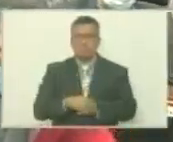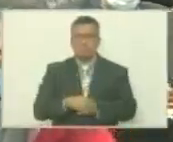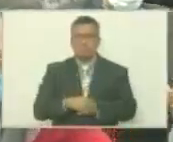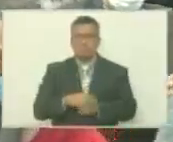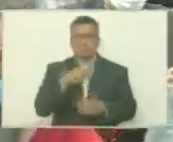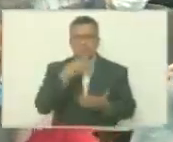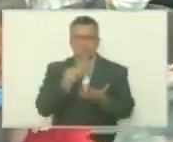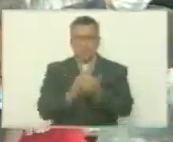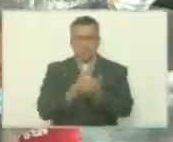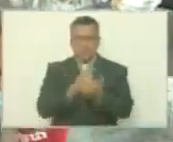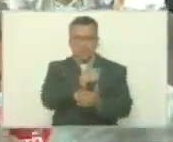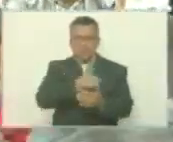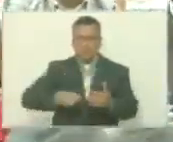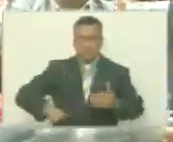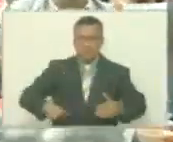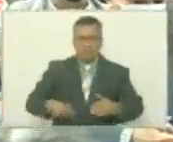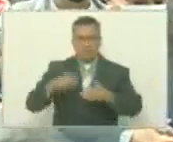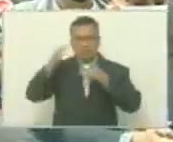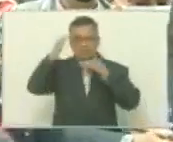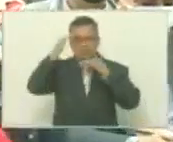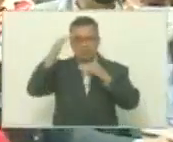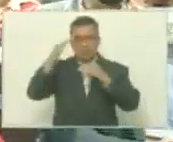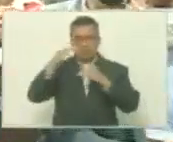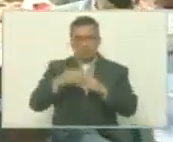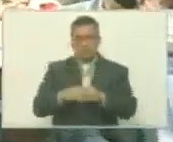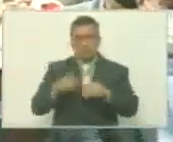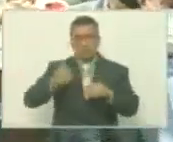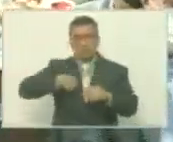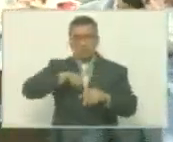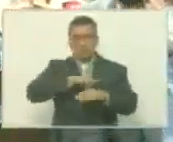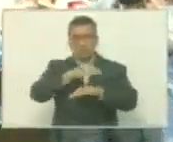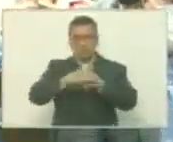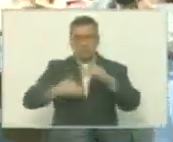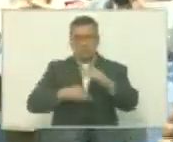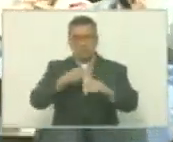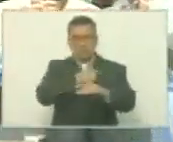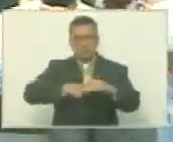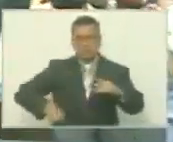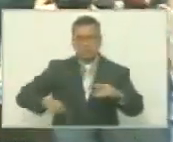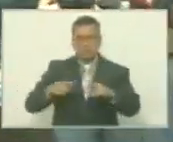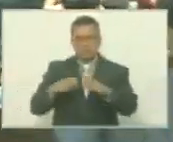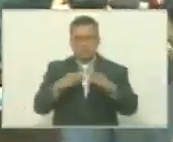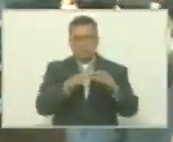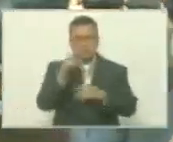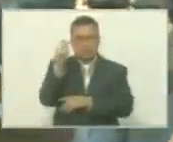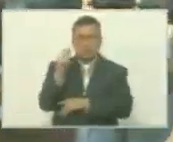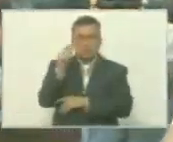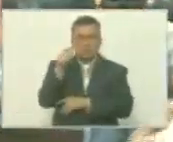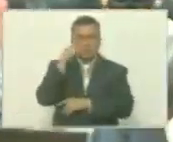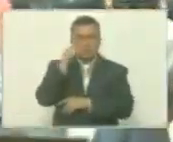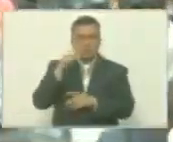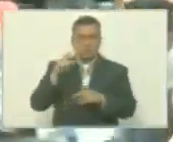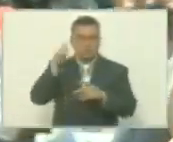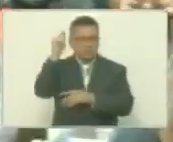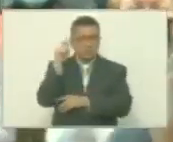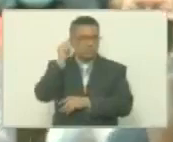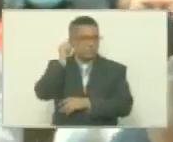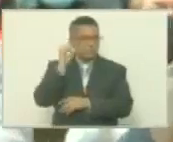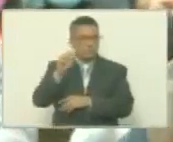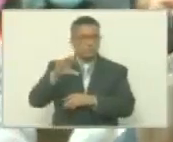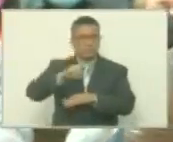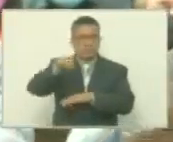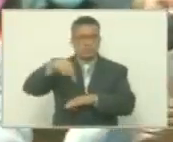Gracias, Presidente. Saludarlo, igual que a nuestra Vicepresidenta y a los honorables diputados y diputadas de esta